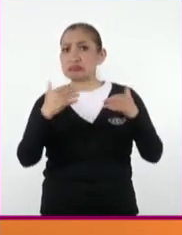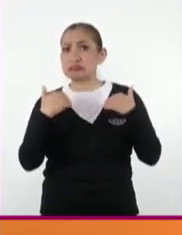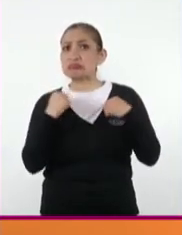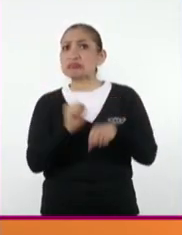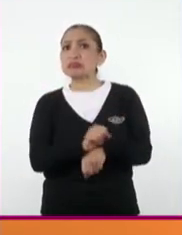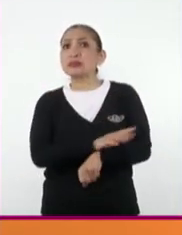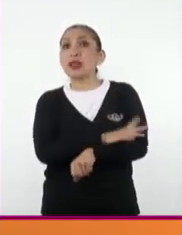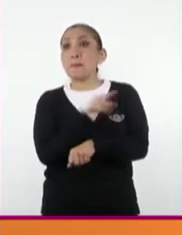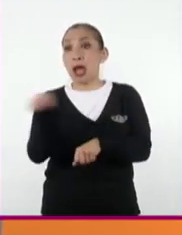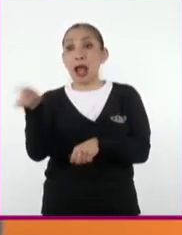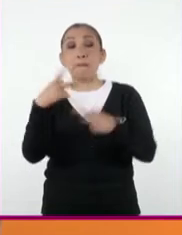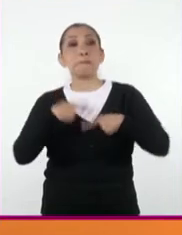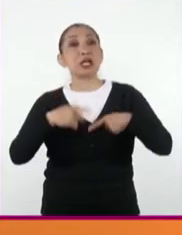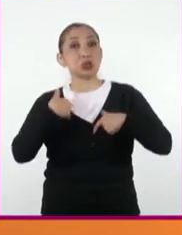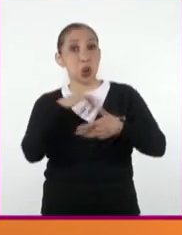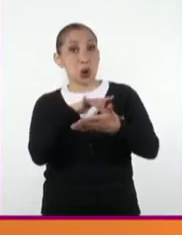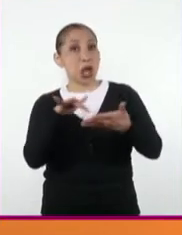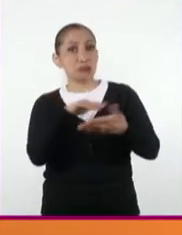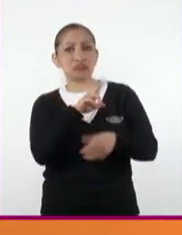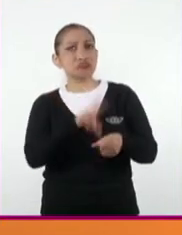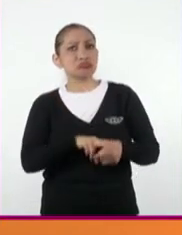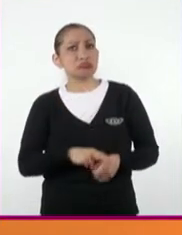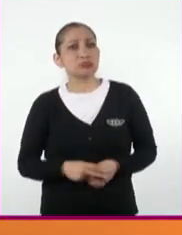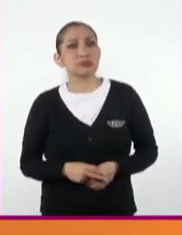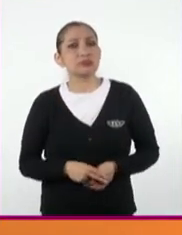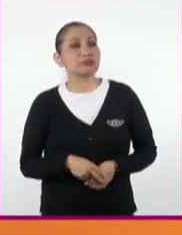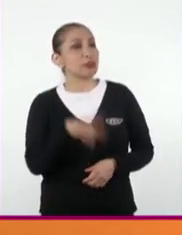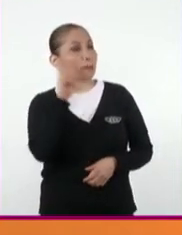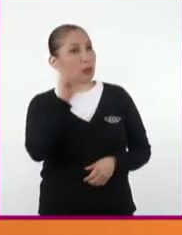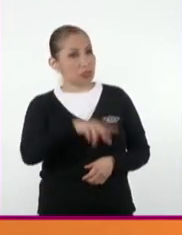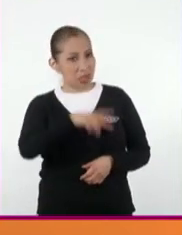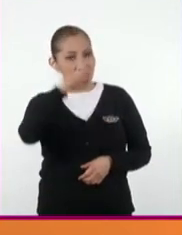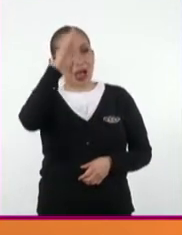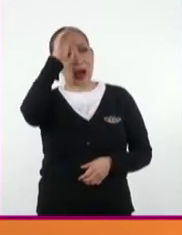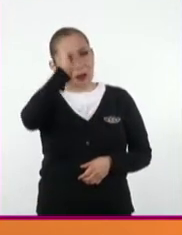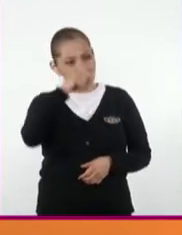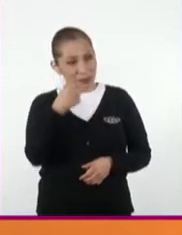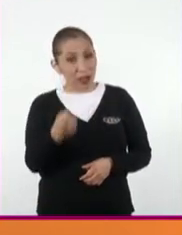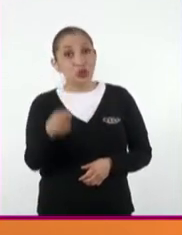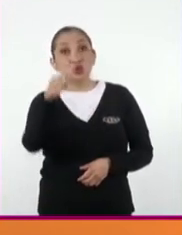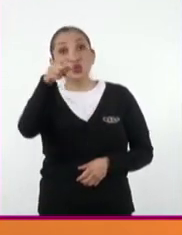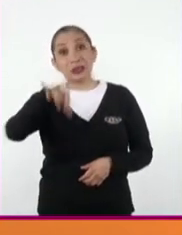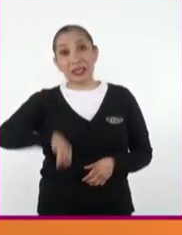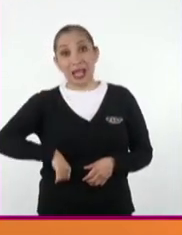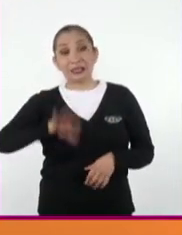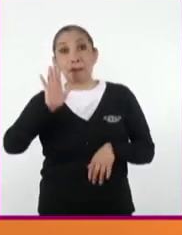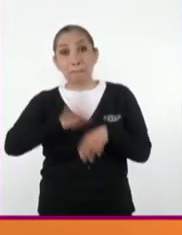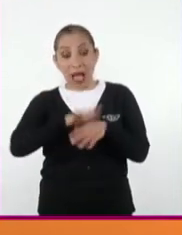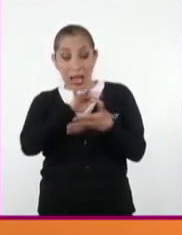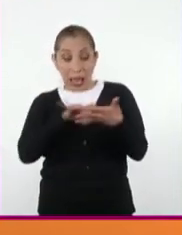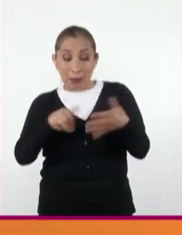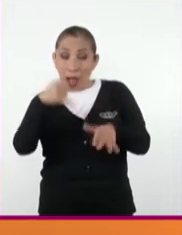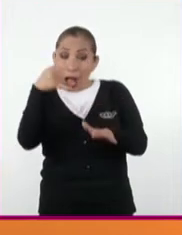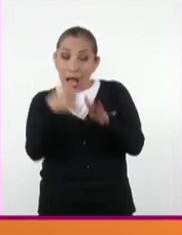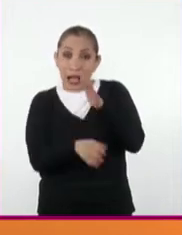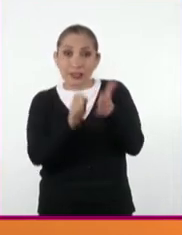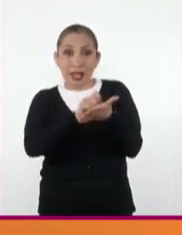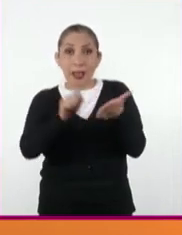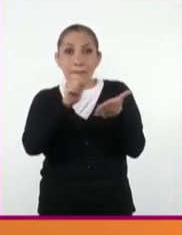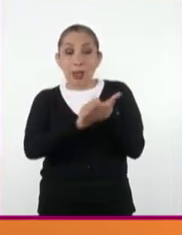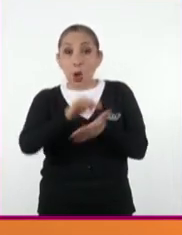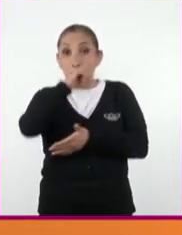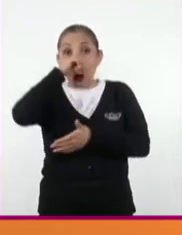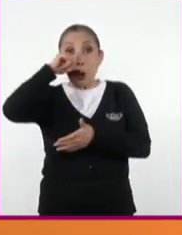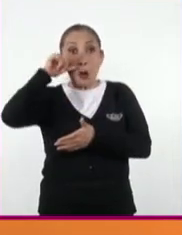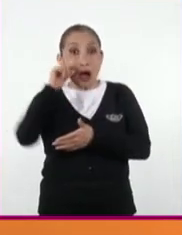emocionante para un lector de nuestros días. Totalmente de acuerdo. Y si te interesa leer más de lo que escribió el